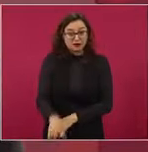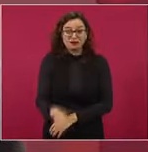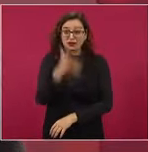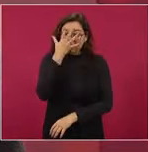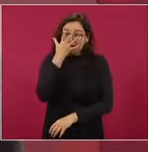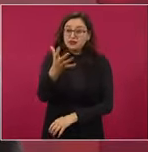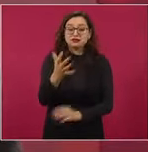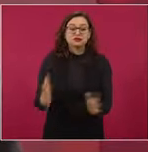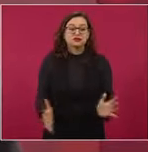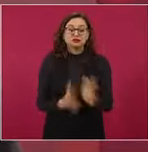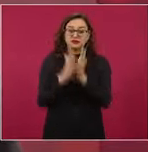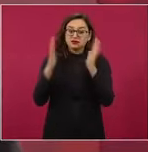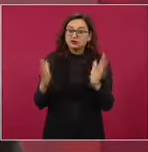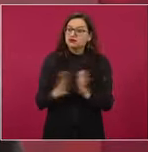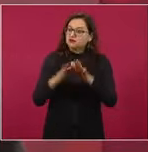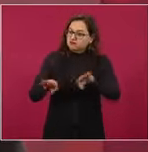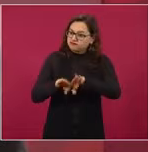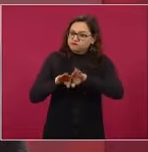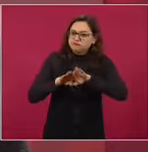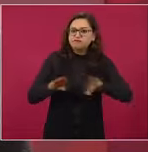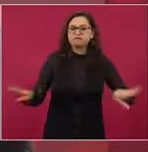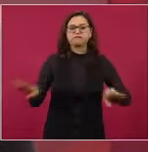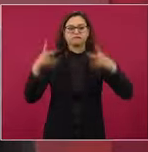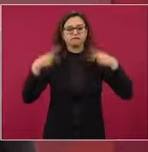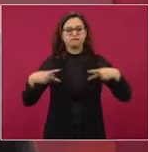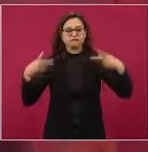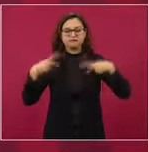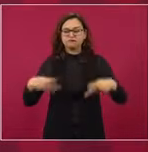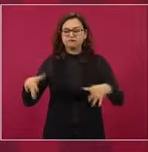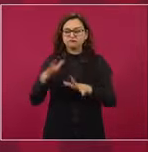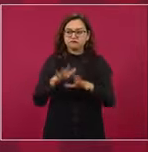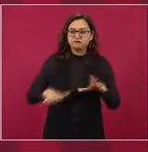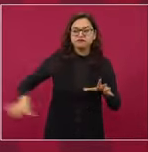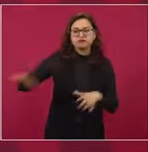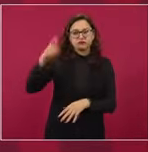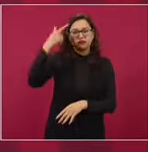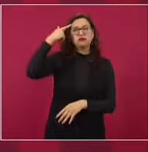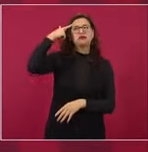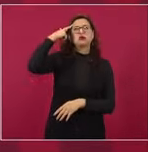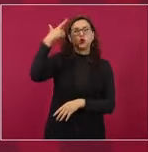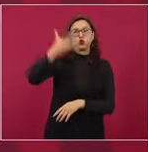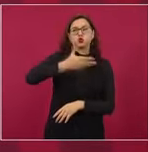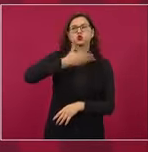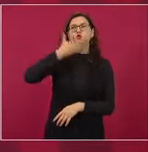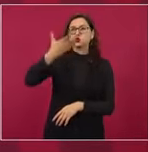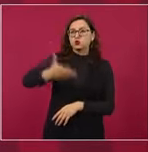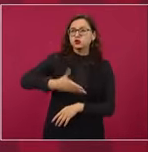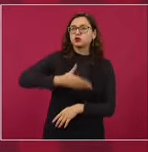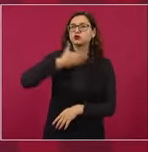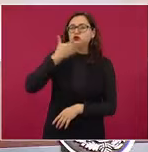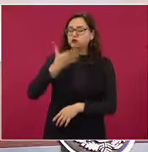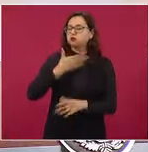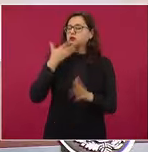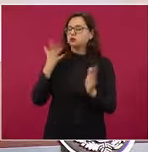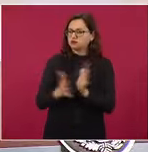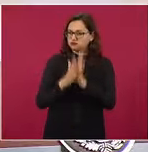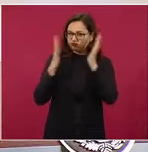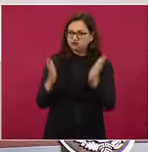convertirla en hábito y lo que ya hable, desterrar la corrupción